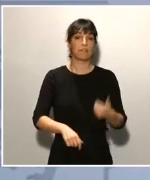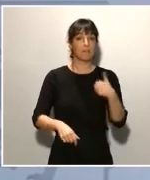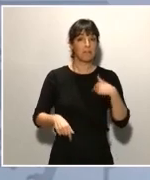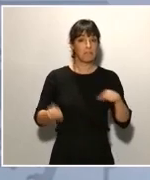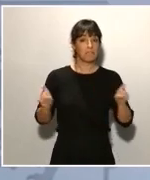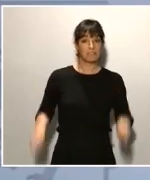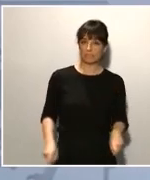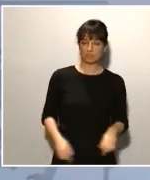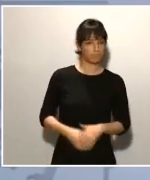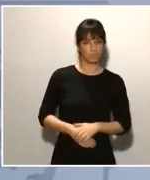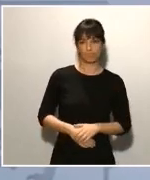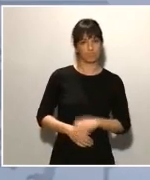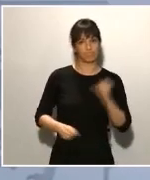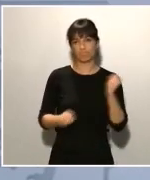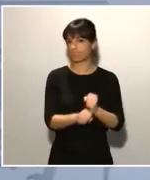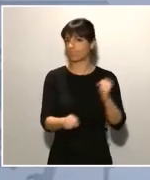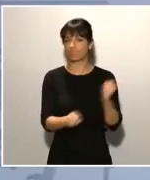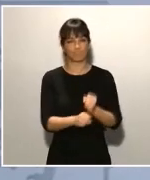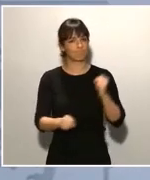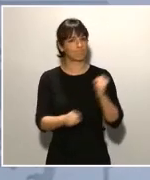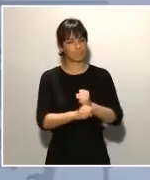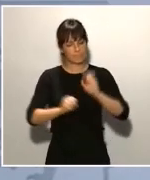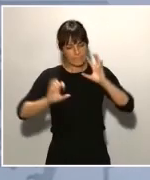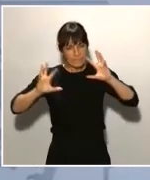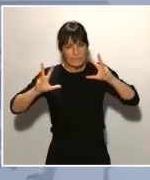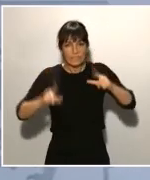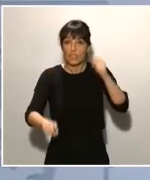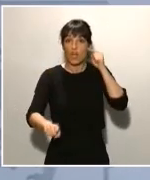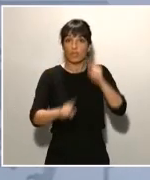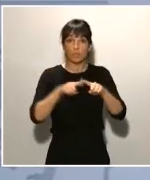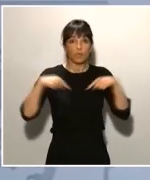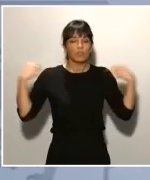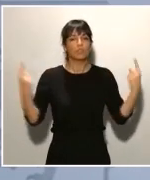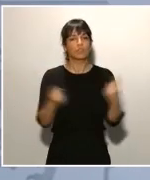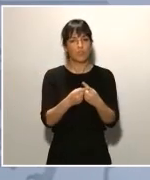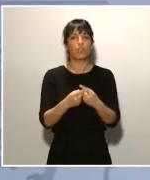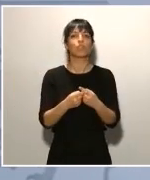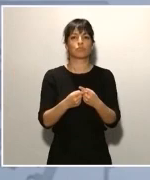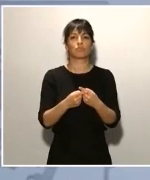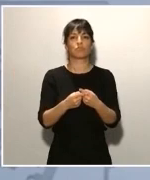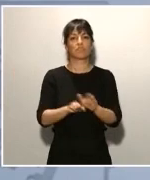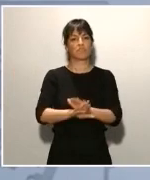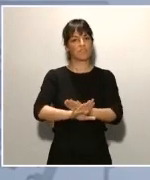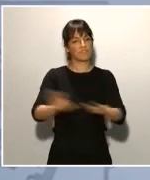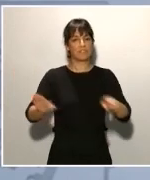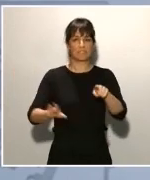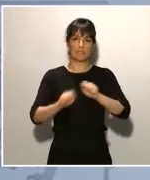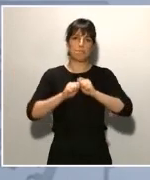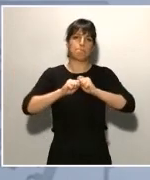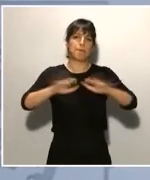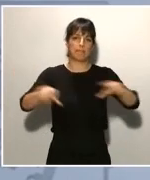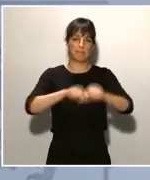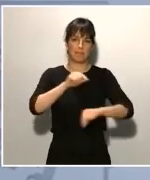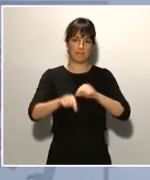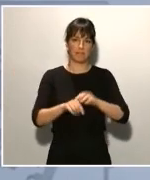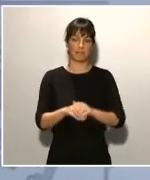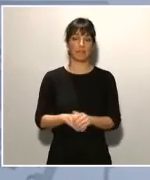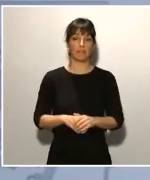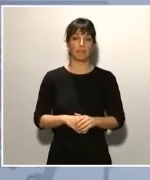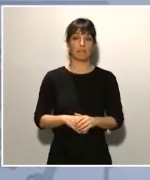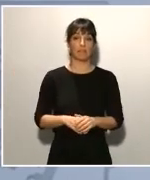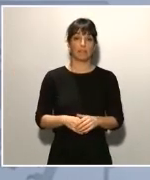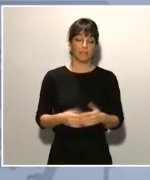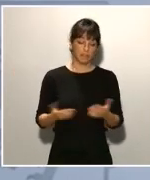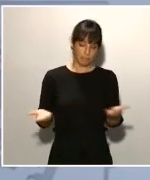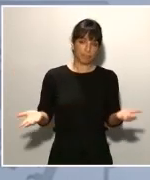estamos trabajando intensamente para atajar entre todos a esta pandemia. Y a partir de ahí, efectivamente,